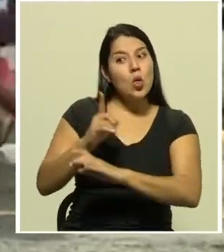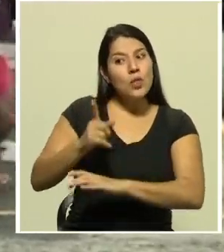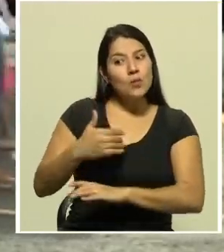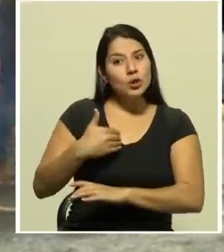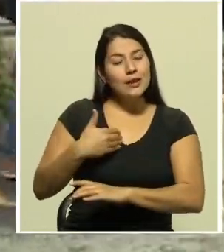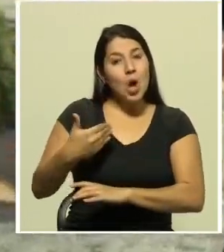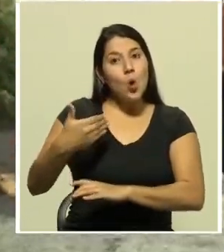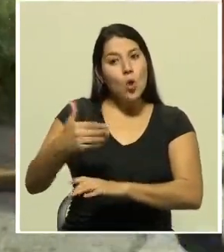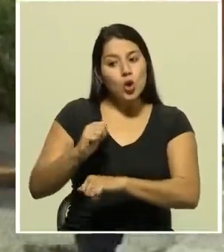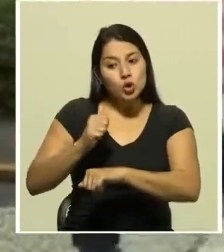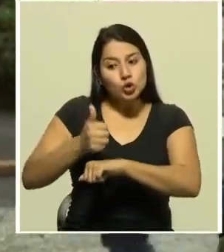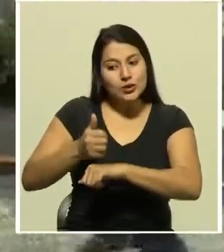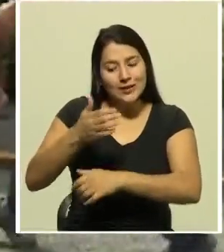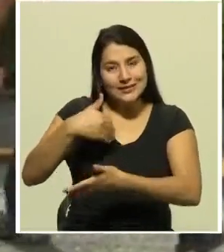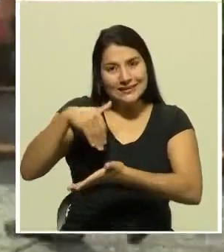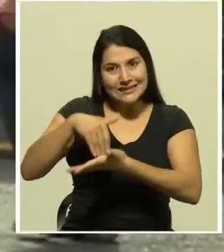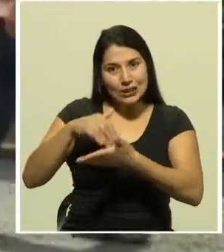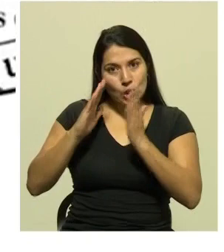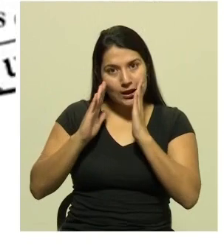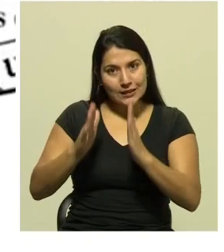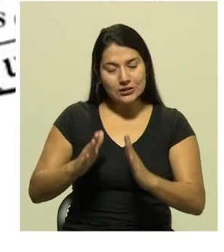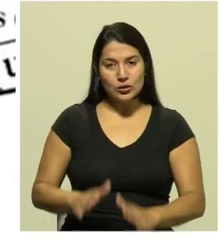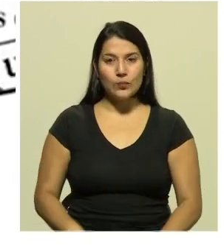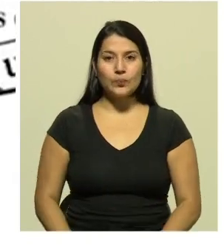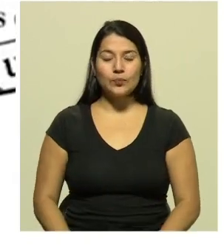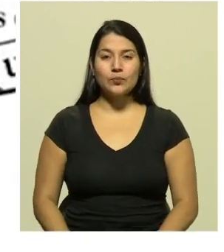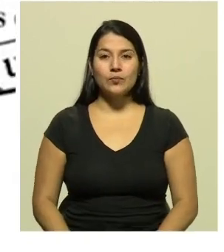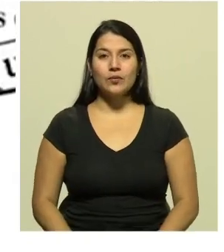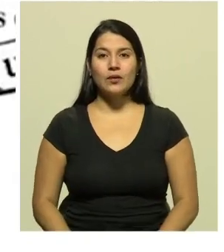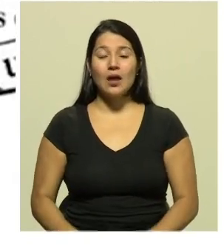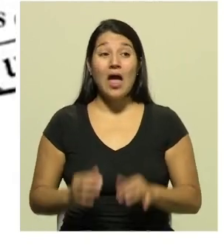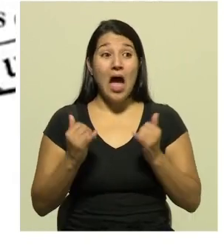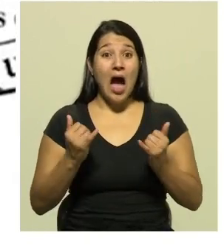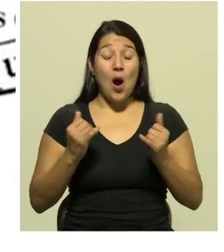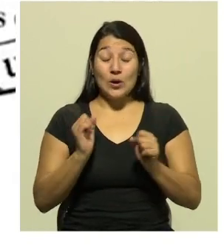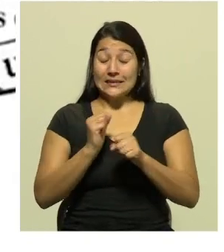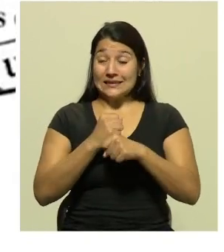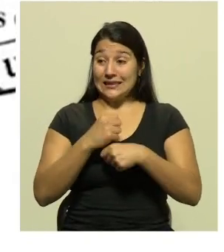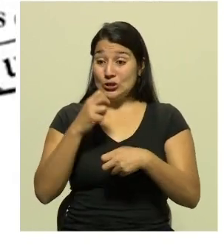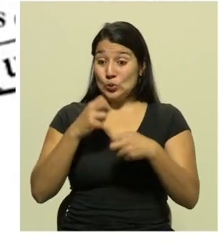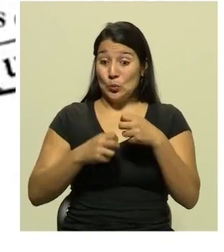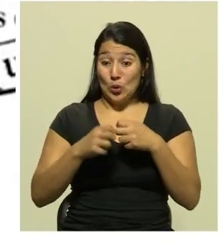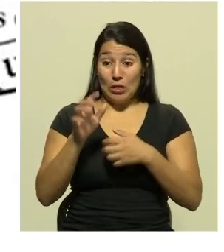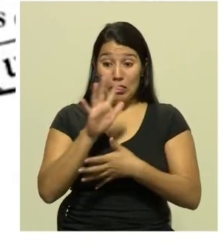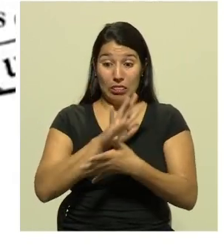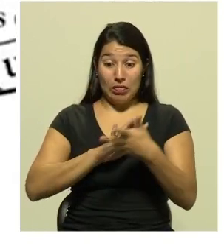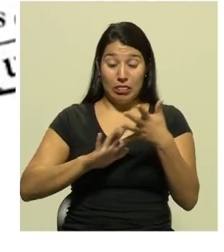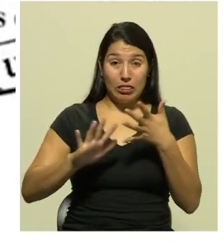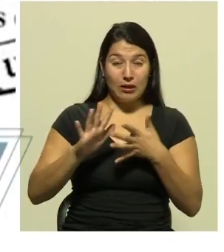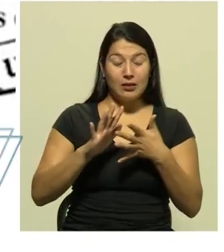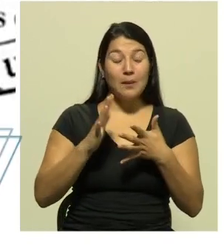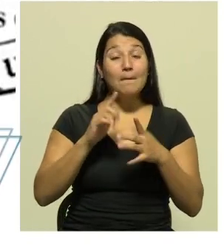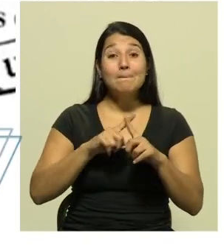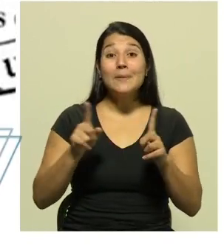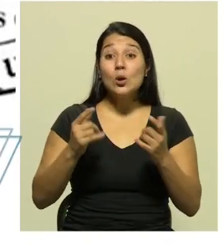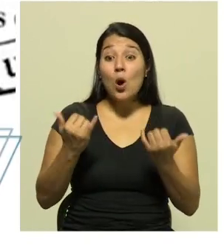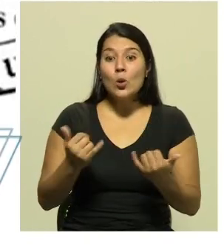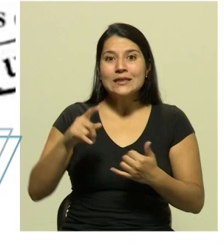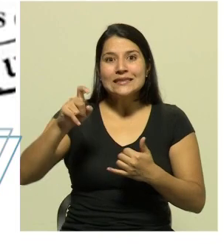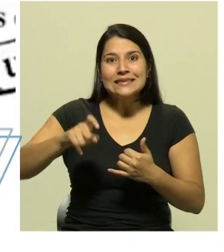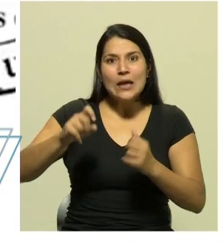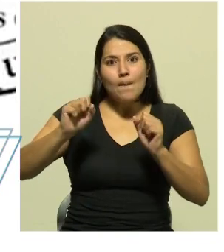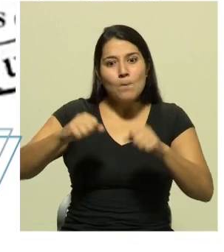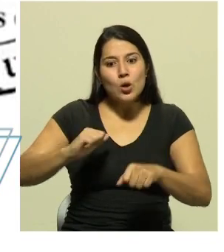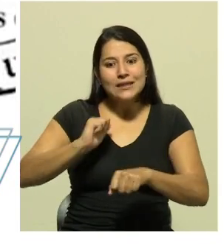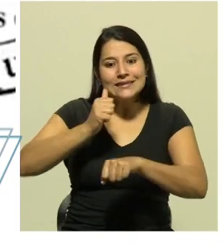crear uno de estos centros de atención. Sabemos que se ha generado una polémica sobre la necesidad de tener un sitio de albergue